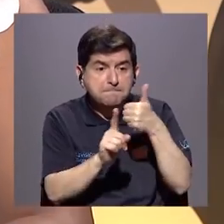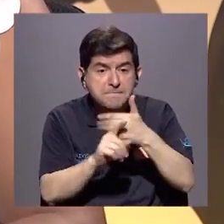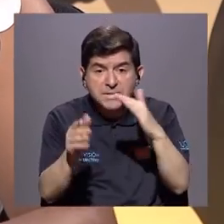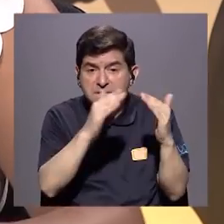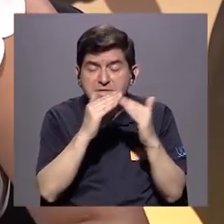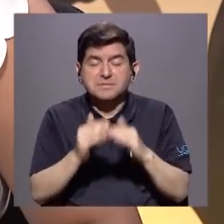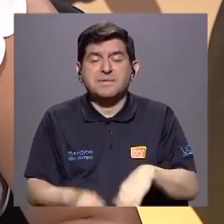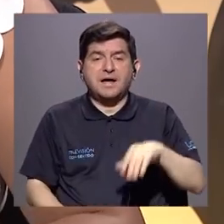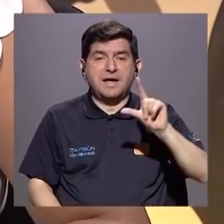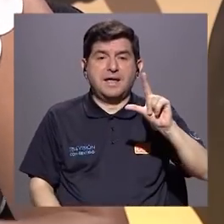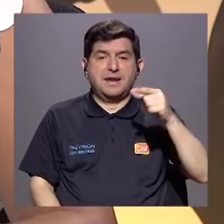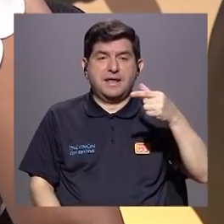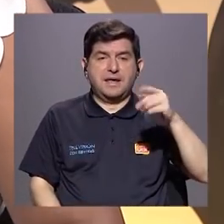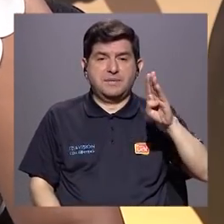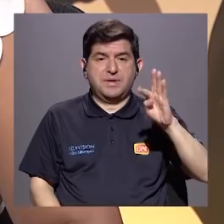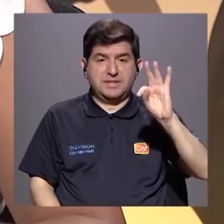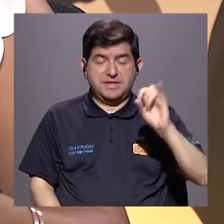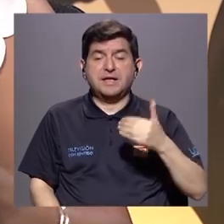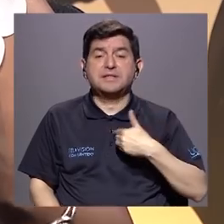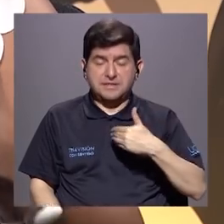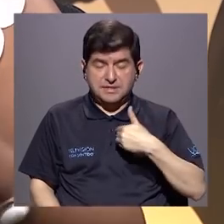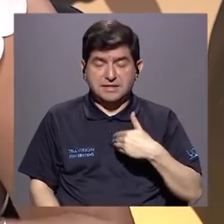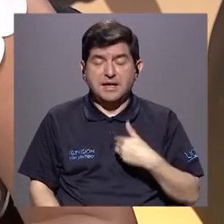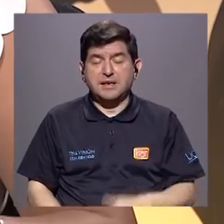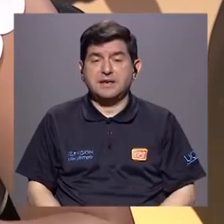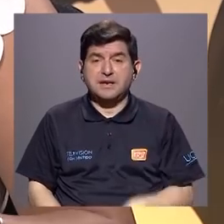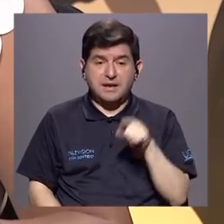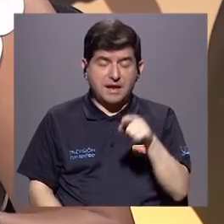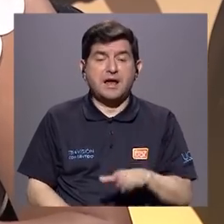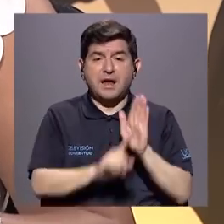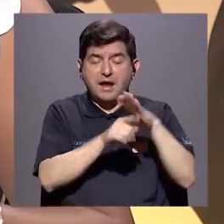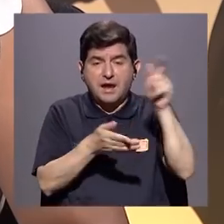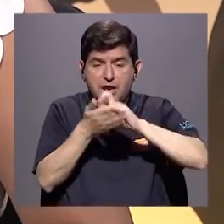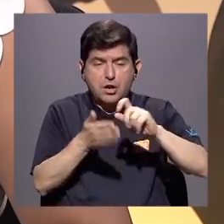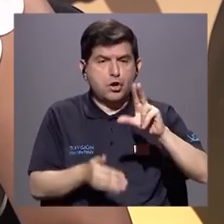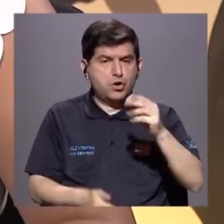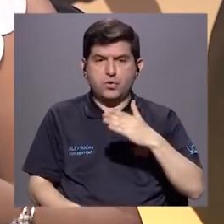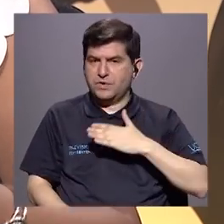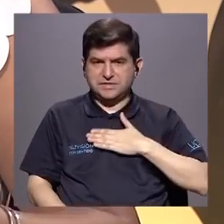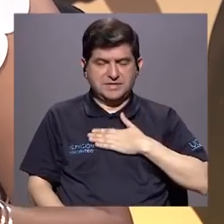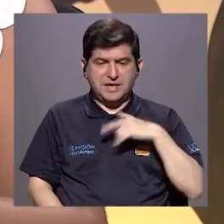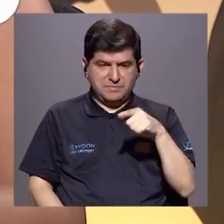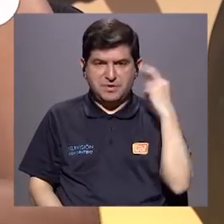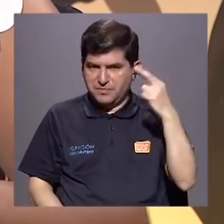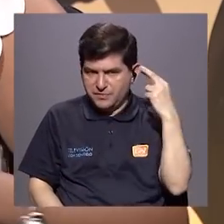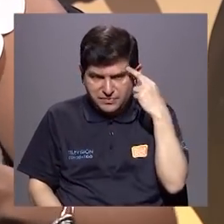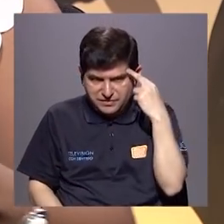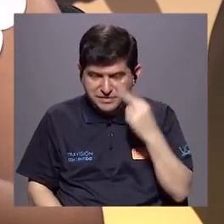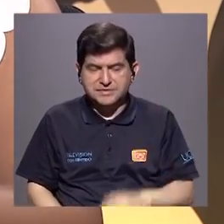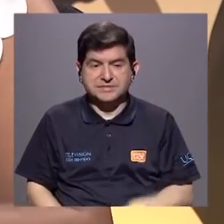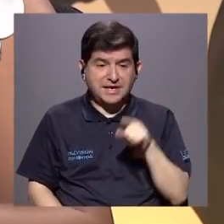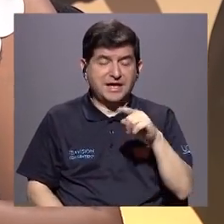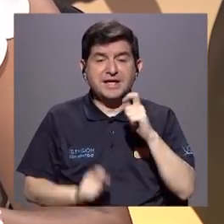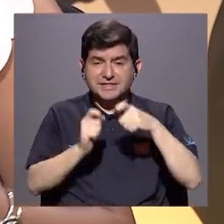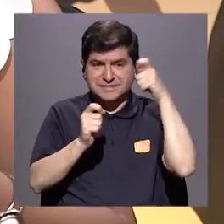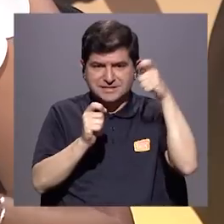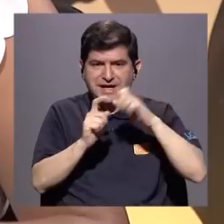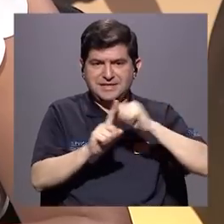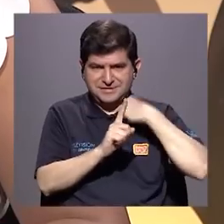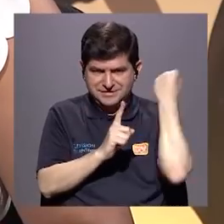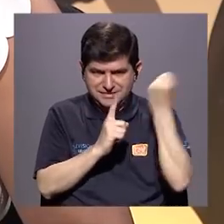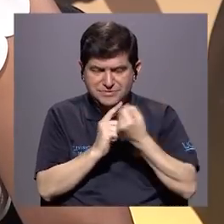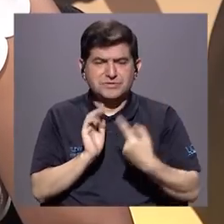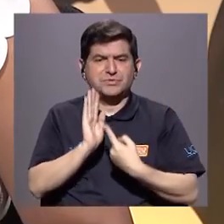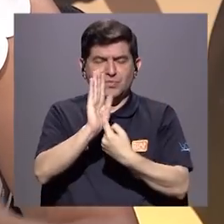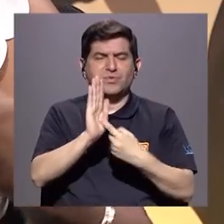población LGBT hay bullying. No es que a mí, por ser LGBT, me lo hacen. Entonces, estas tipificaciones lo que